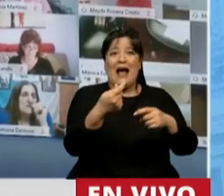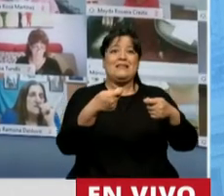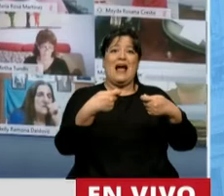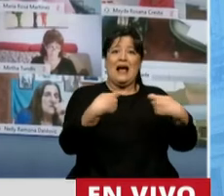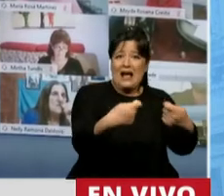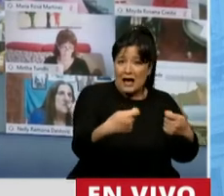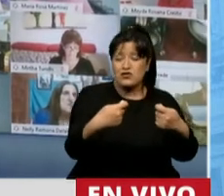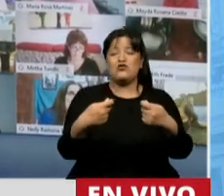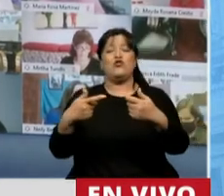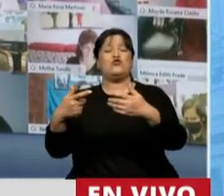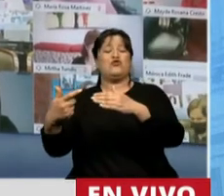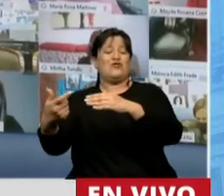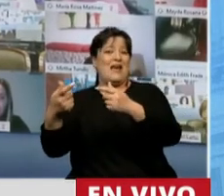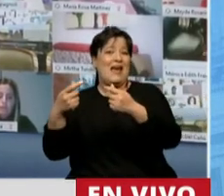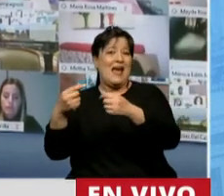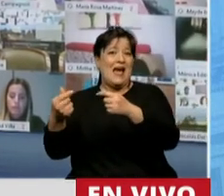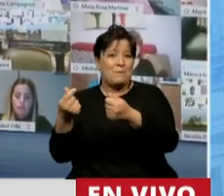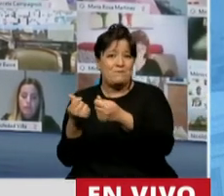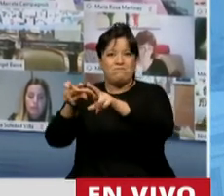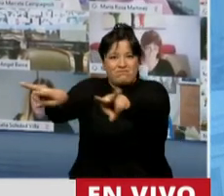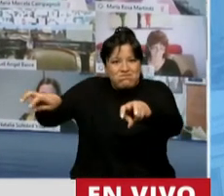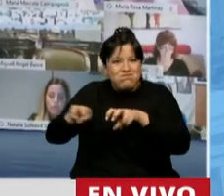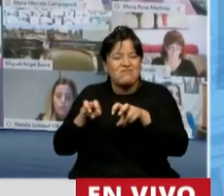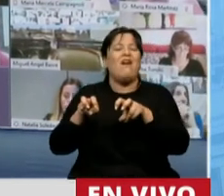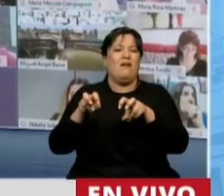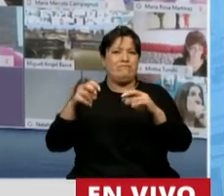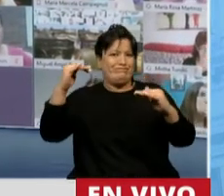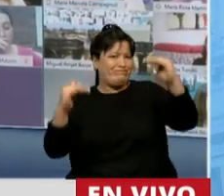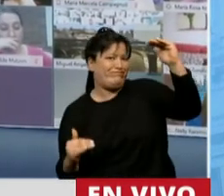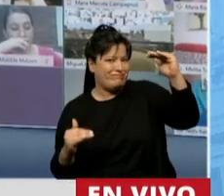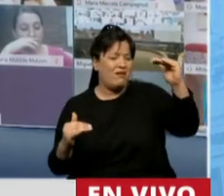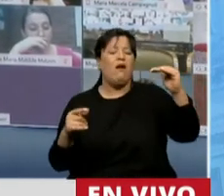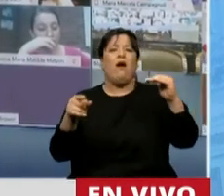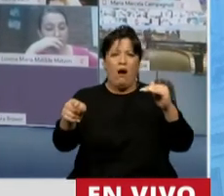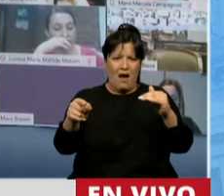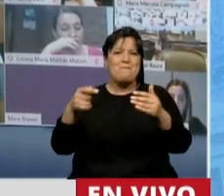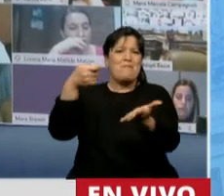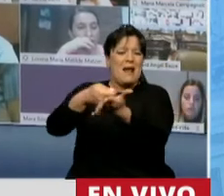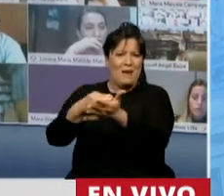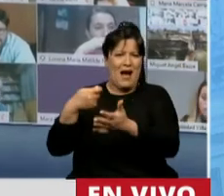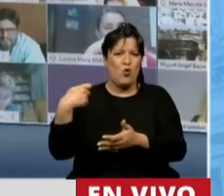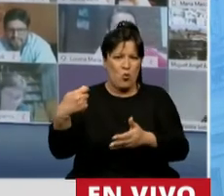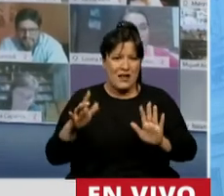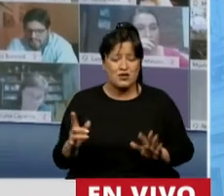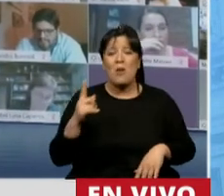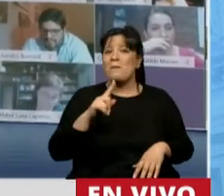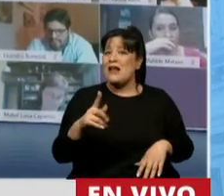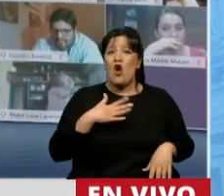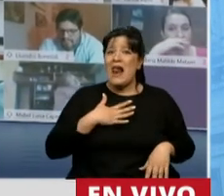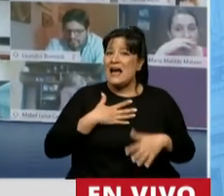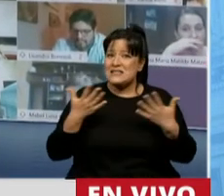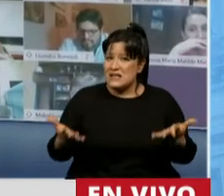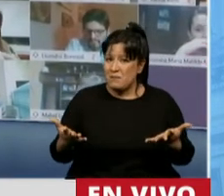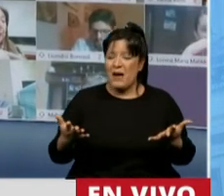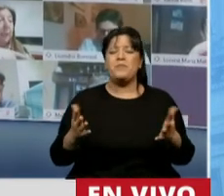salariales y también en particular al pago de los saberes jubilatorios. Lamentablemente, y